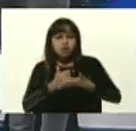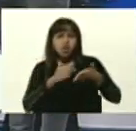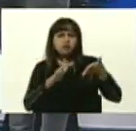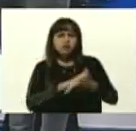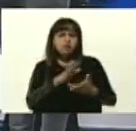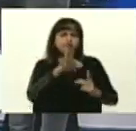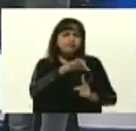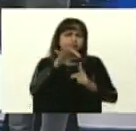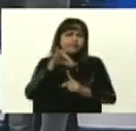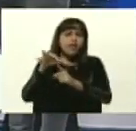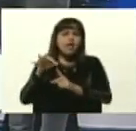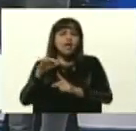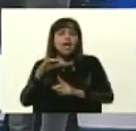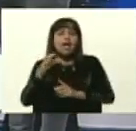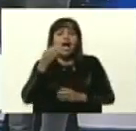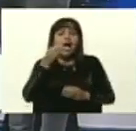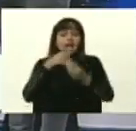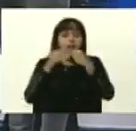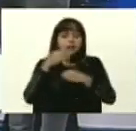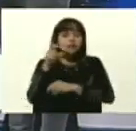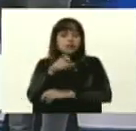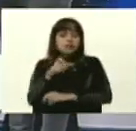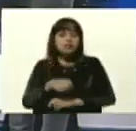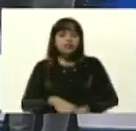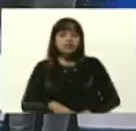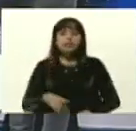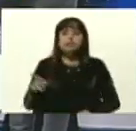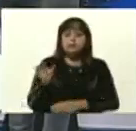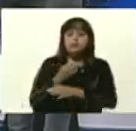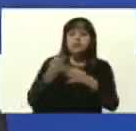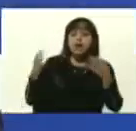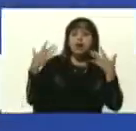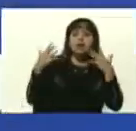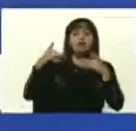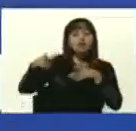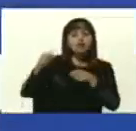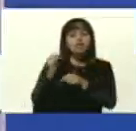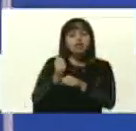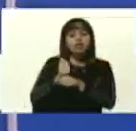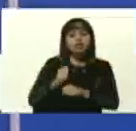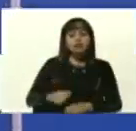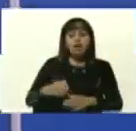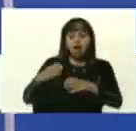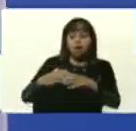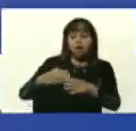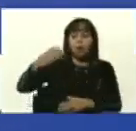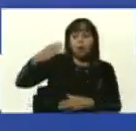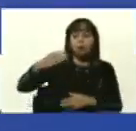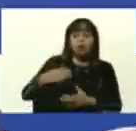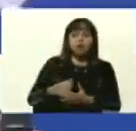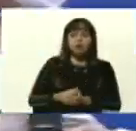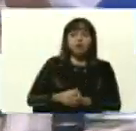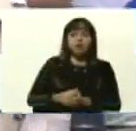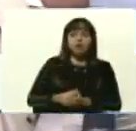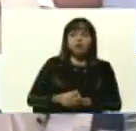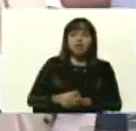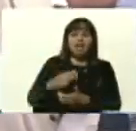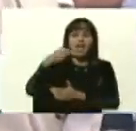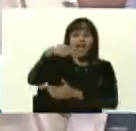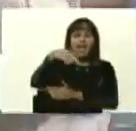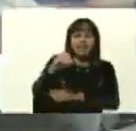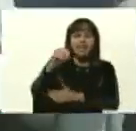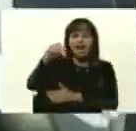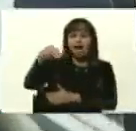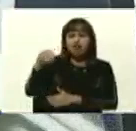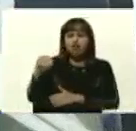potencial proteico de esos rubros. Excelente. Un aplauso, pues. Muchas gracias. Para Felipe. Bloque de la nanotecnología.